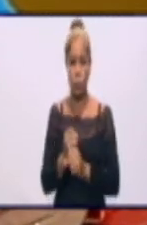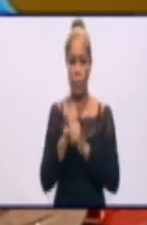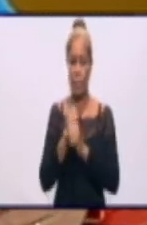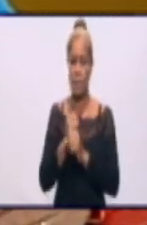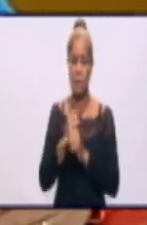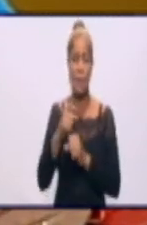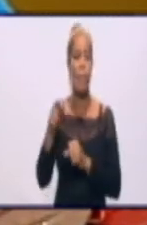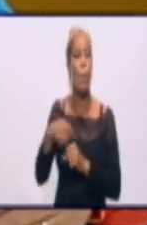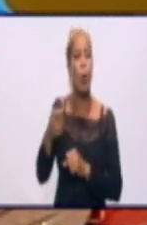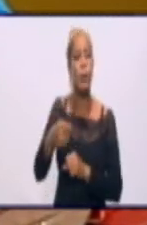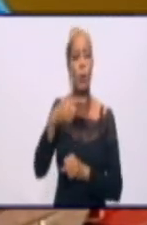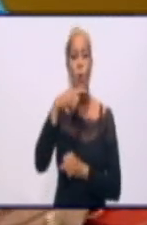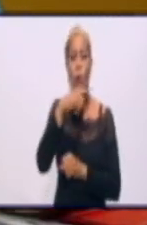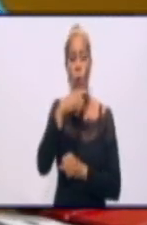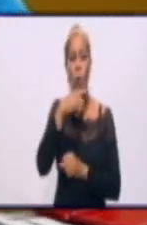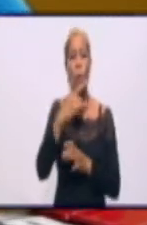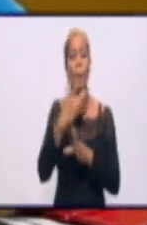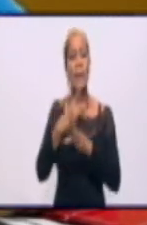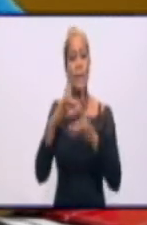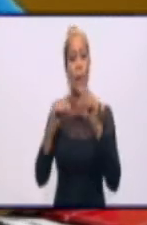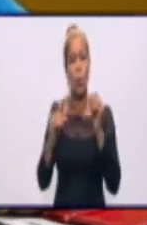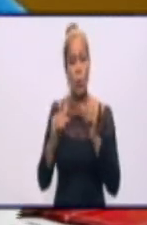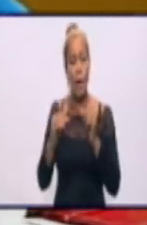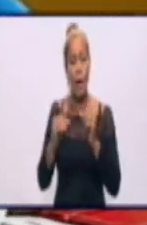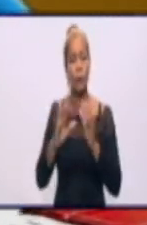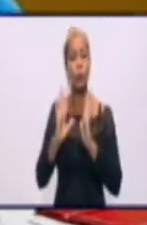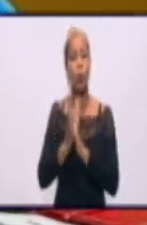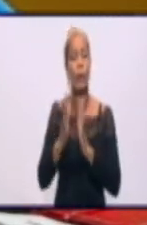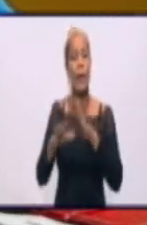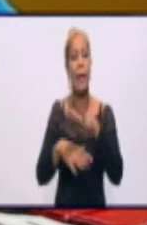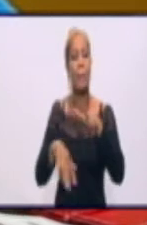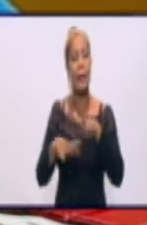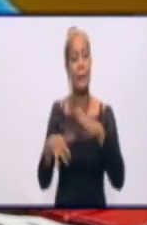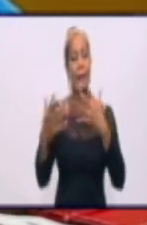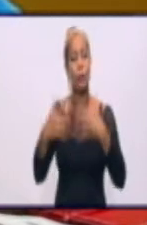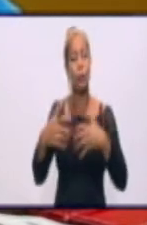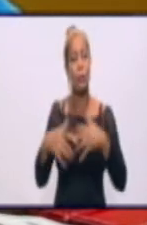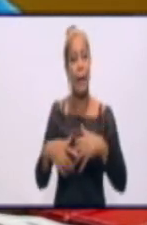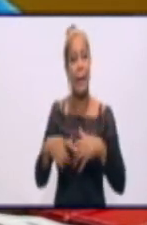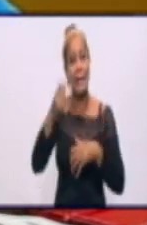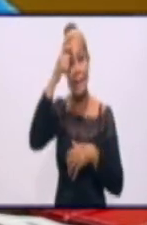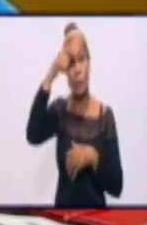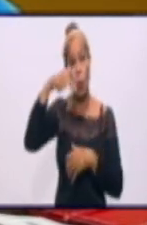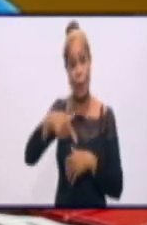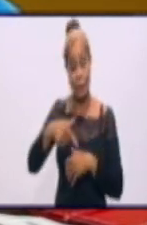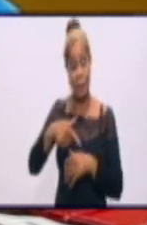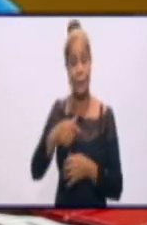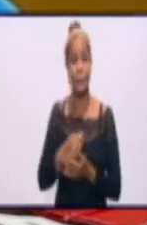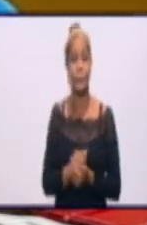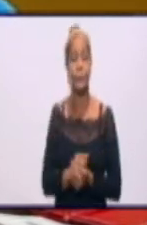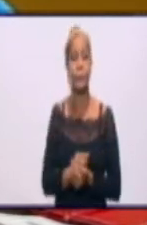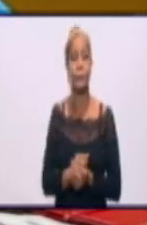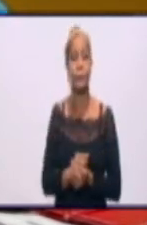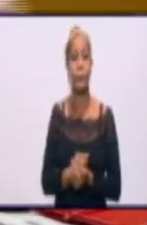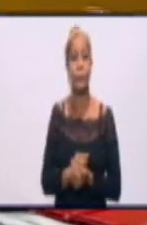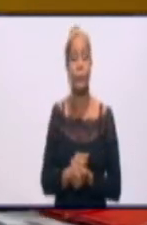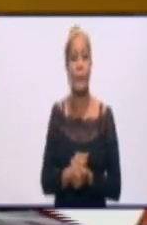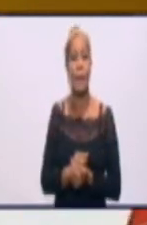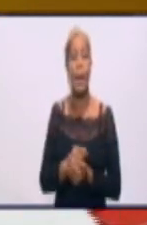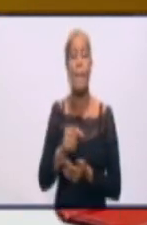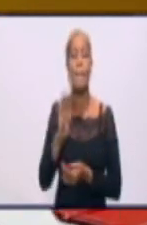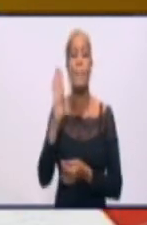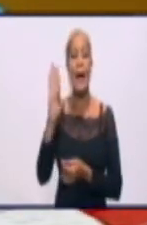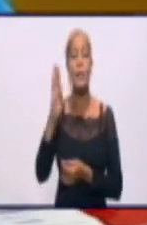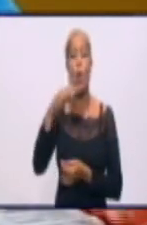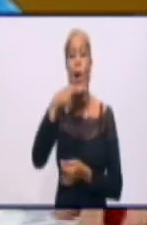Rojo en Bayamo, Media Luna en Manzanillo, la parte industrial de Bayamo, el Yarey en Jiguaní, Palmarón en Jiguaní, Jimmy Gírsel en Bayamo,